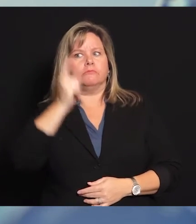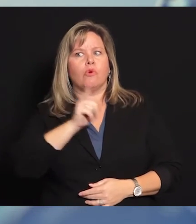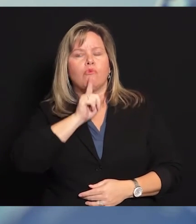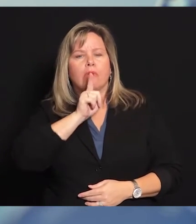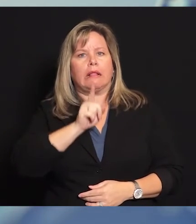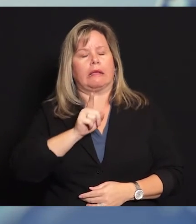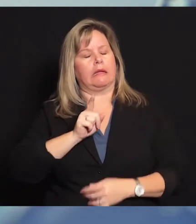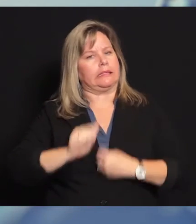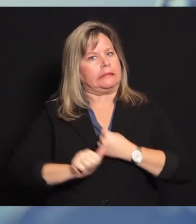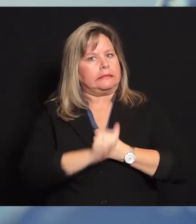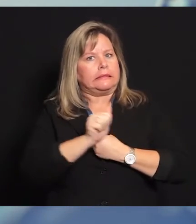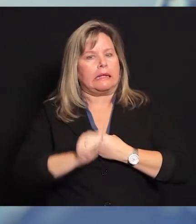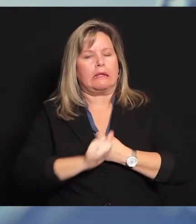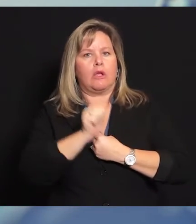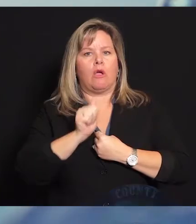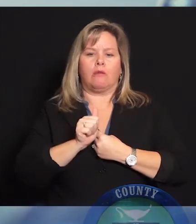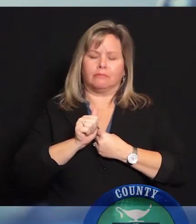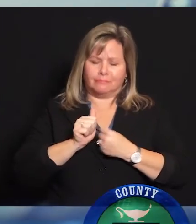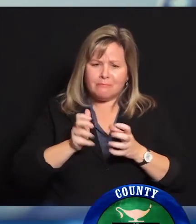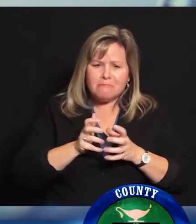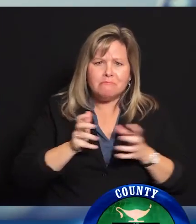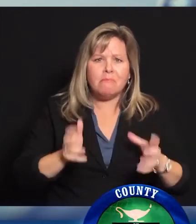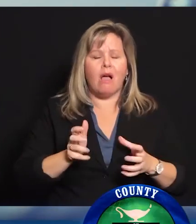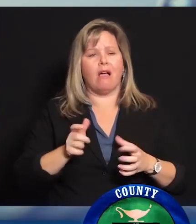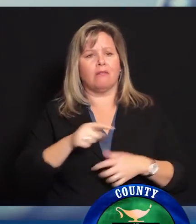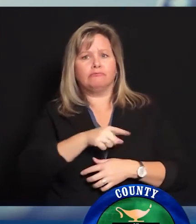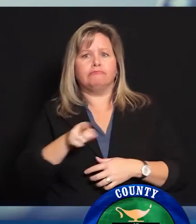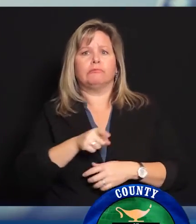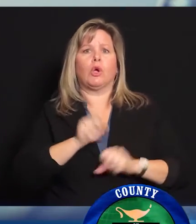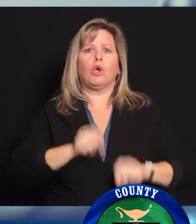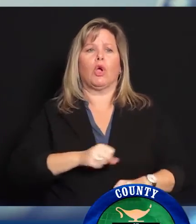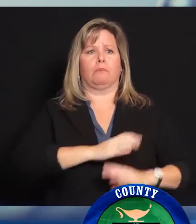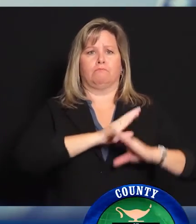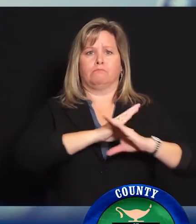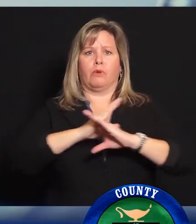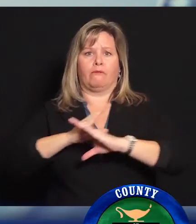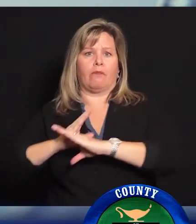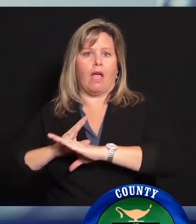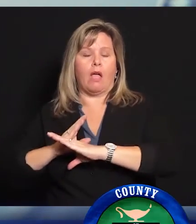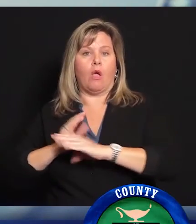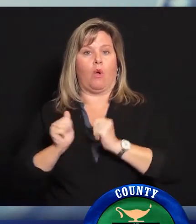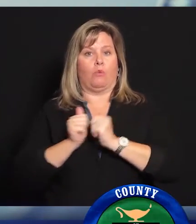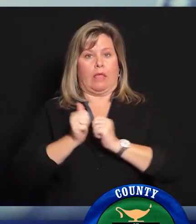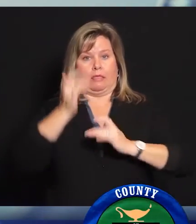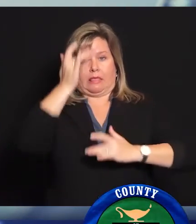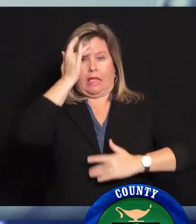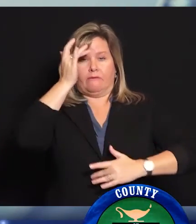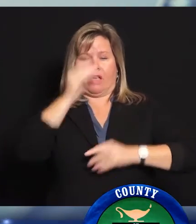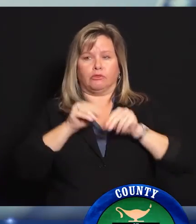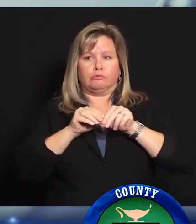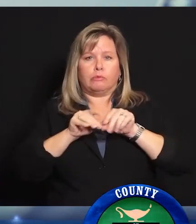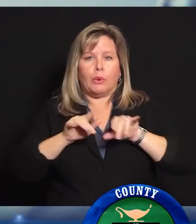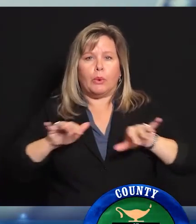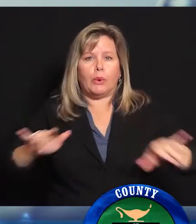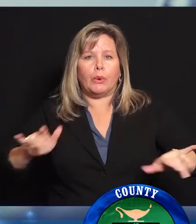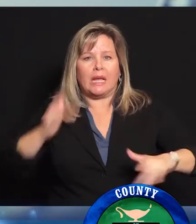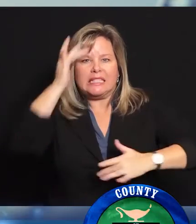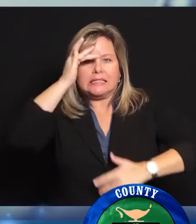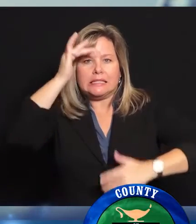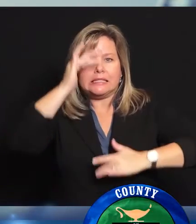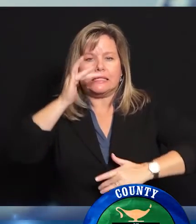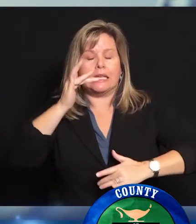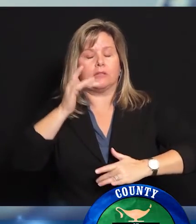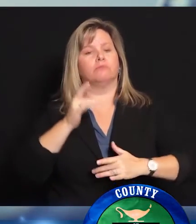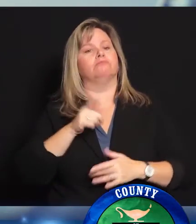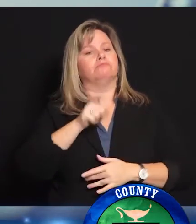llegando tristemente a la realidad de que COVID-19 es un peligro real y es aún más triste que gran parte de esto podría